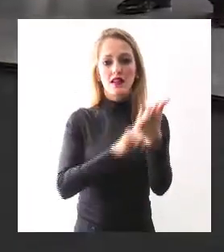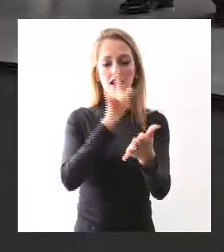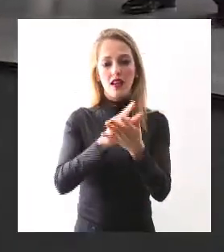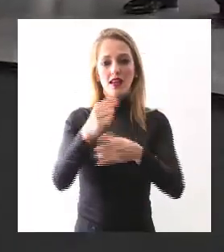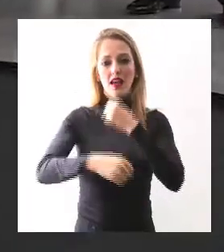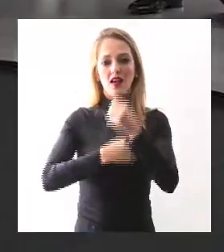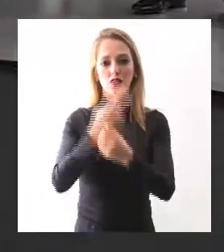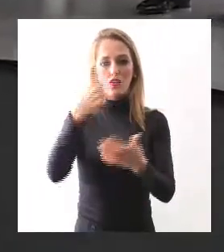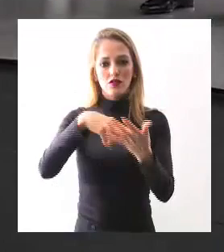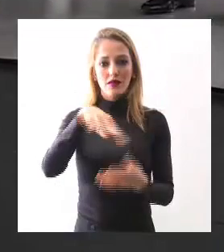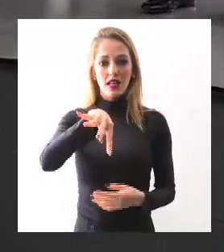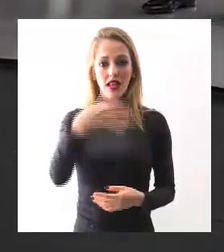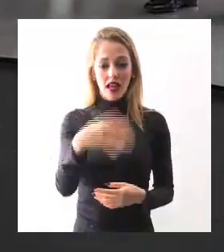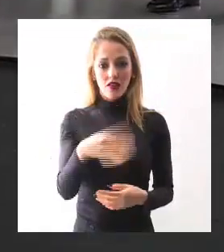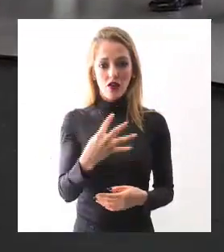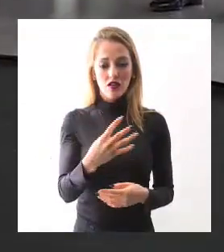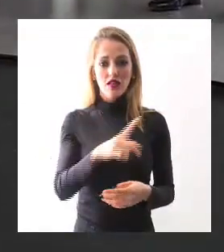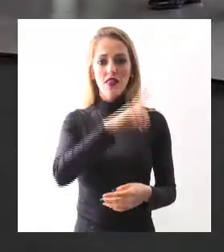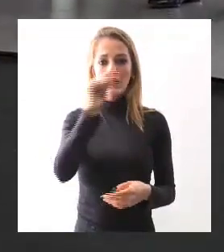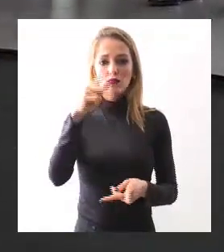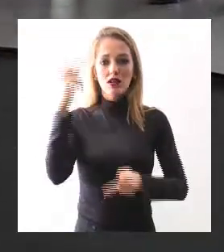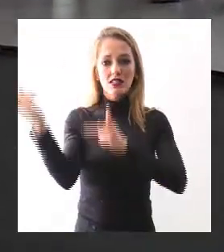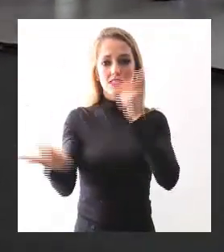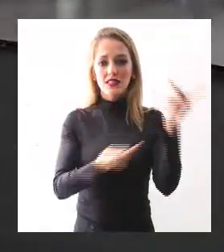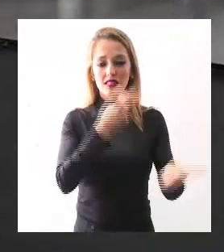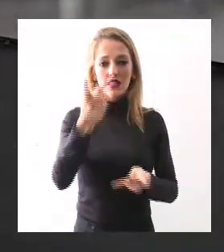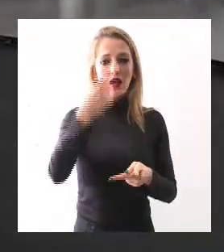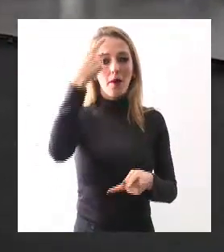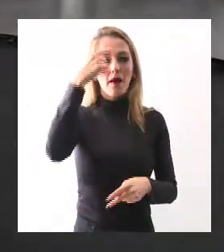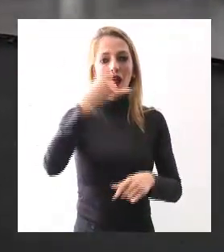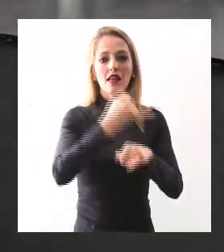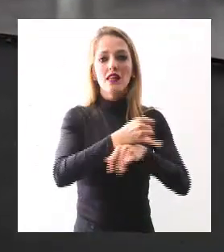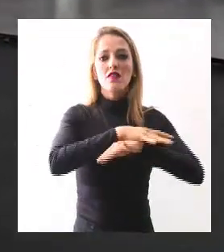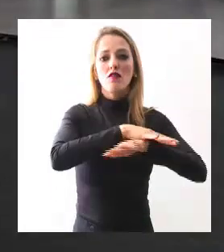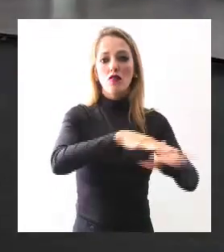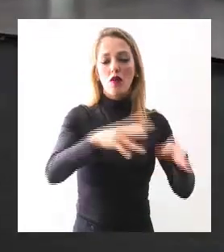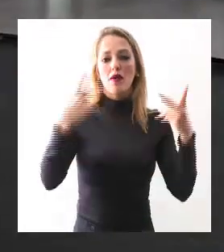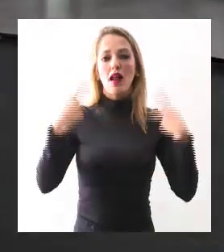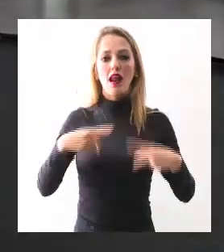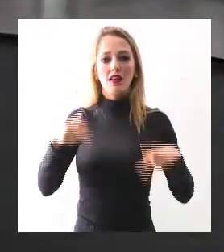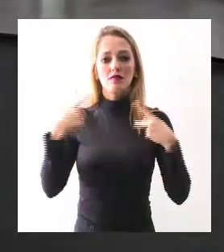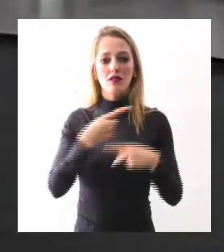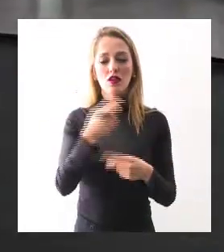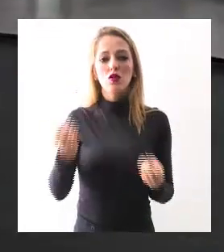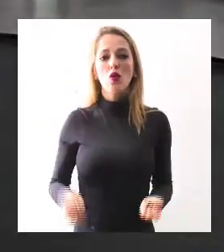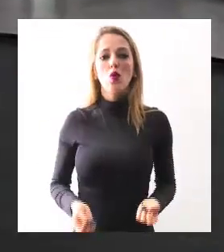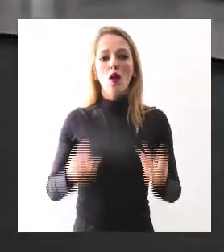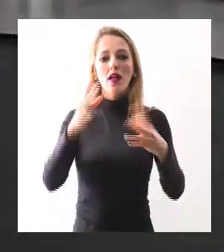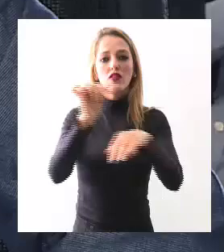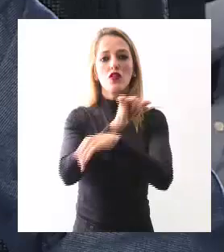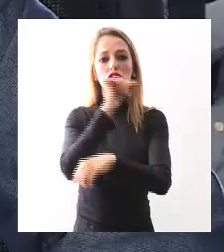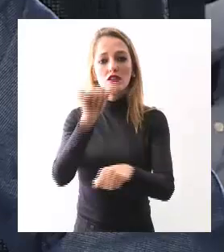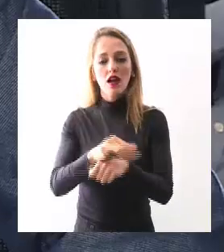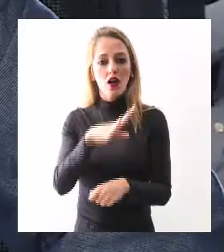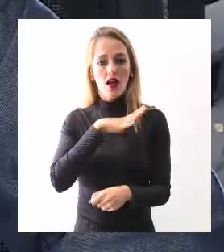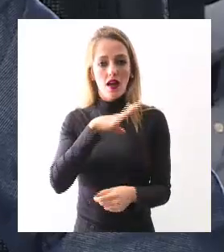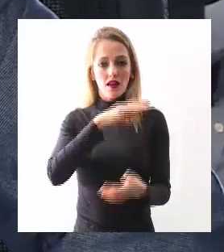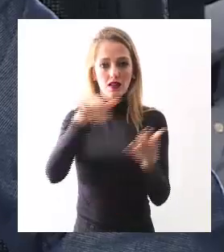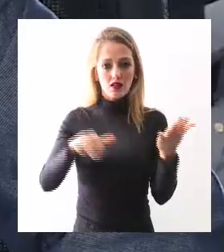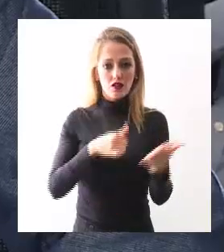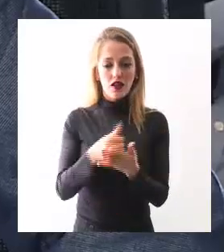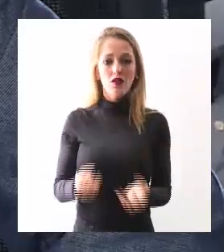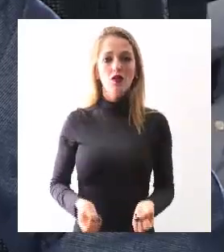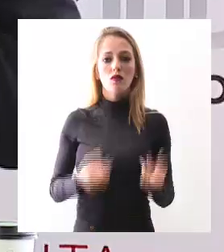2014 generó un censo que le podría informar al ciudadano cuántos vehículos había en la ciudad, cuántos camiones, cómo estaban